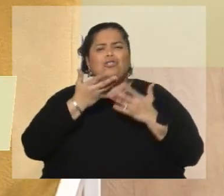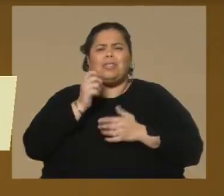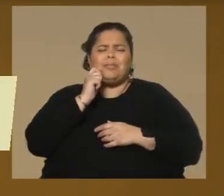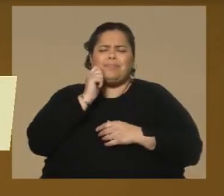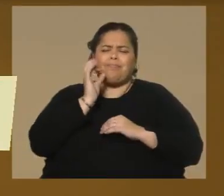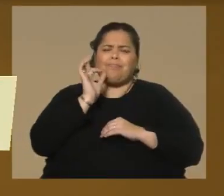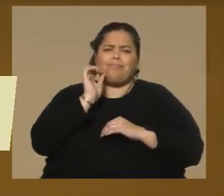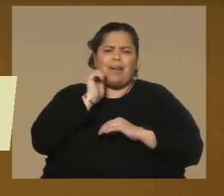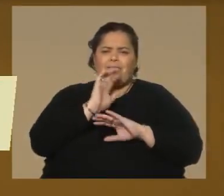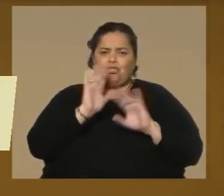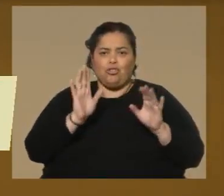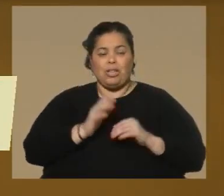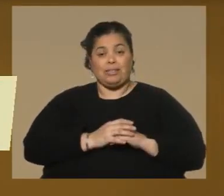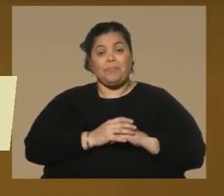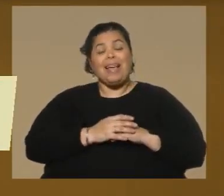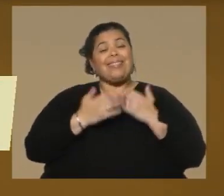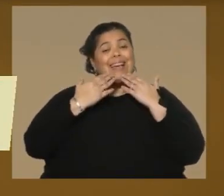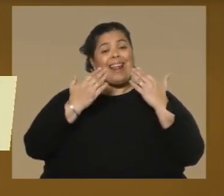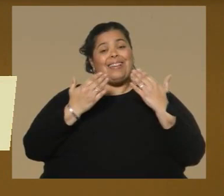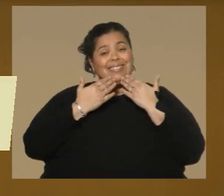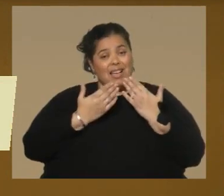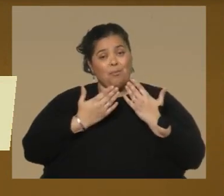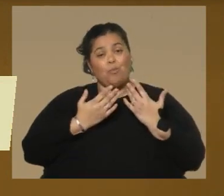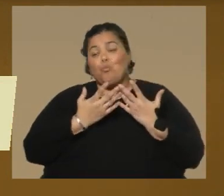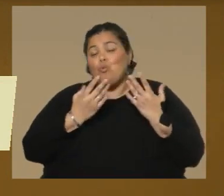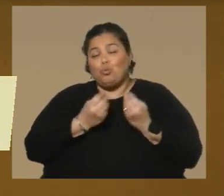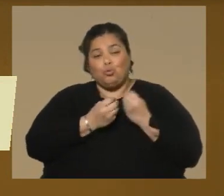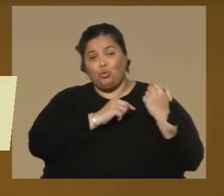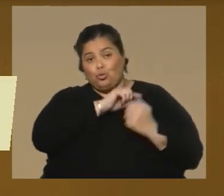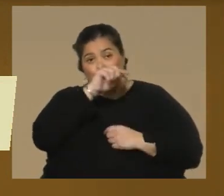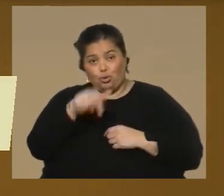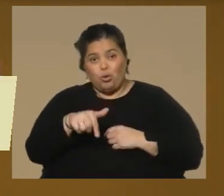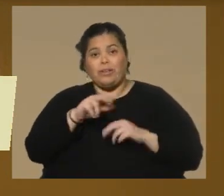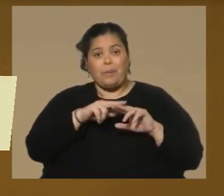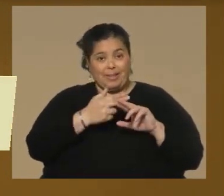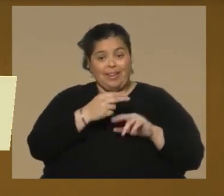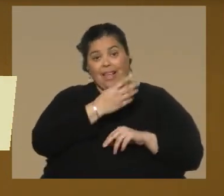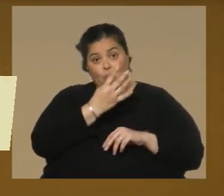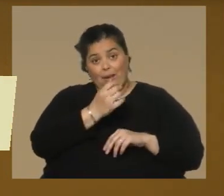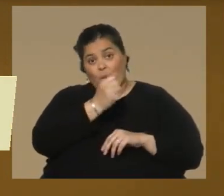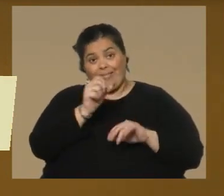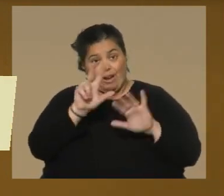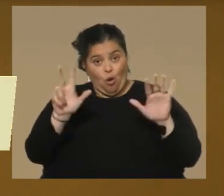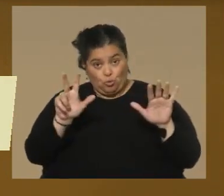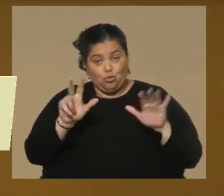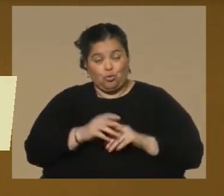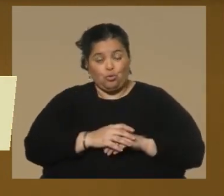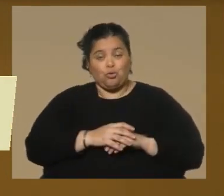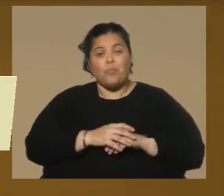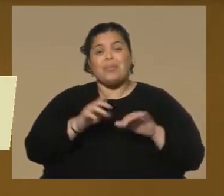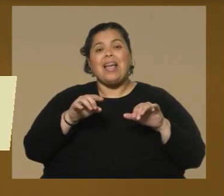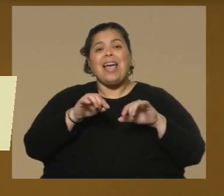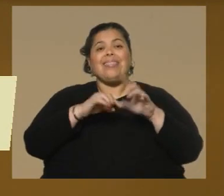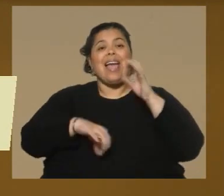Me imagino que sí. María Julia, te agradecemos enormemente tu presencia aquí, repetir entonces que desde el 4 al 8, ¿verdad? en la Sala